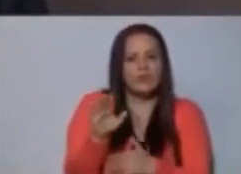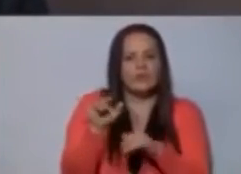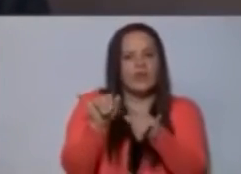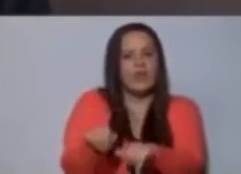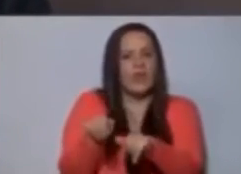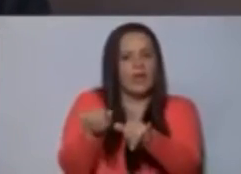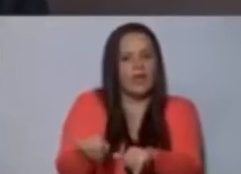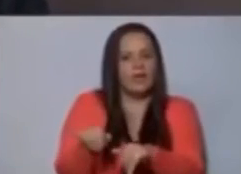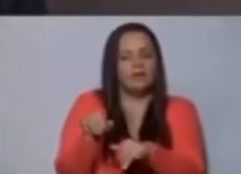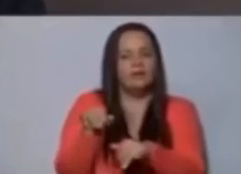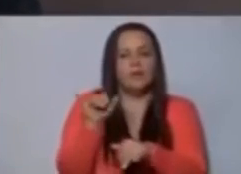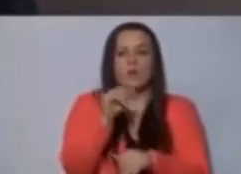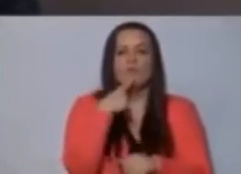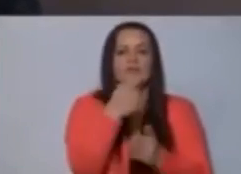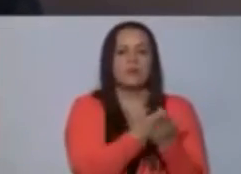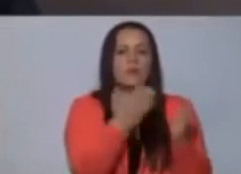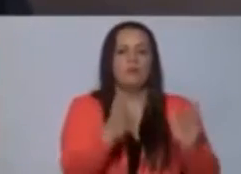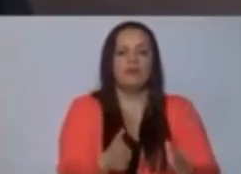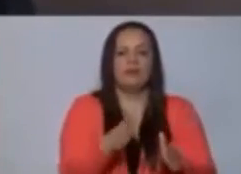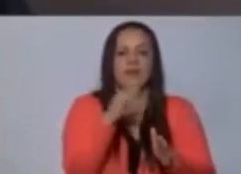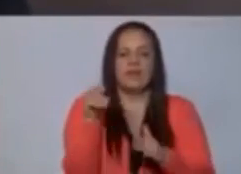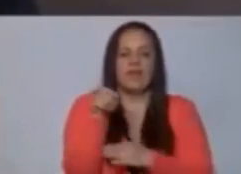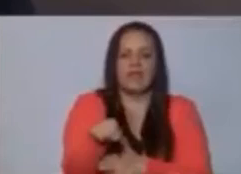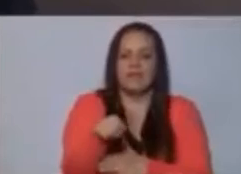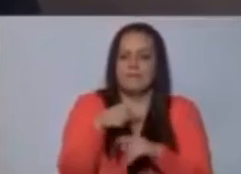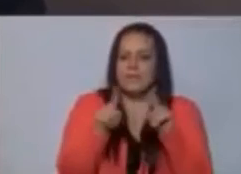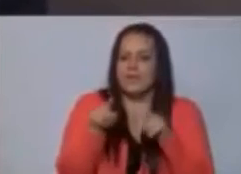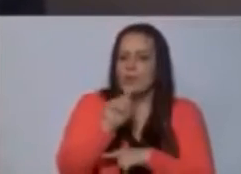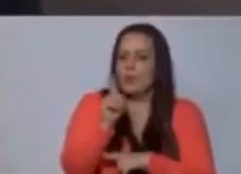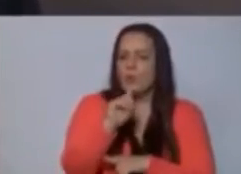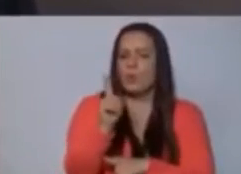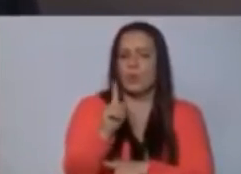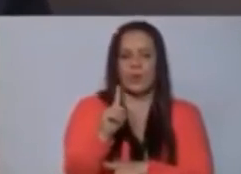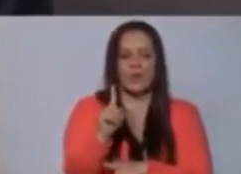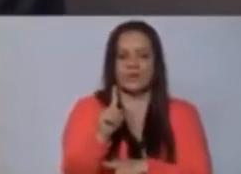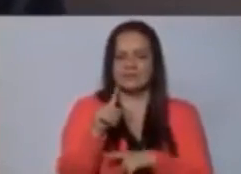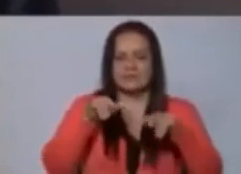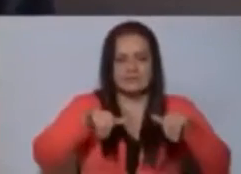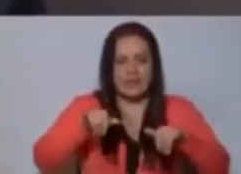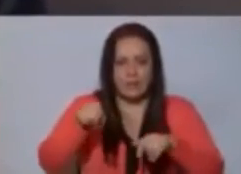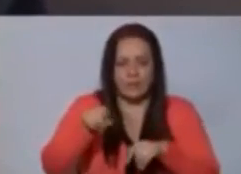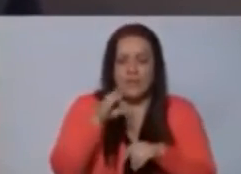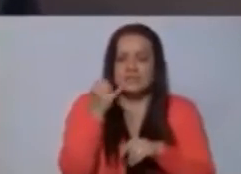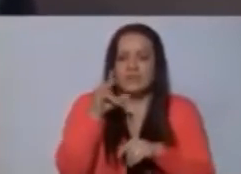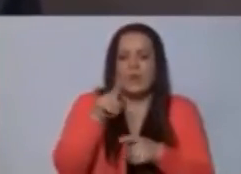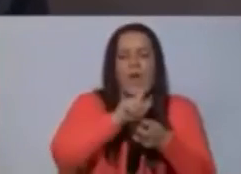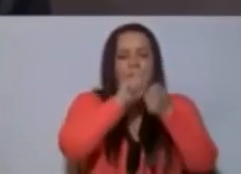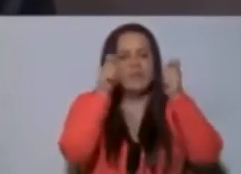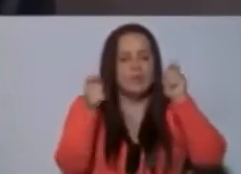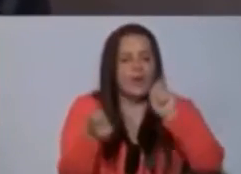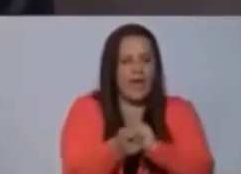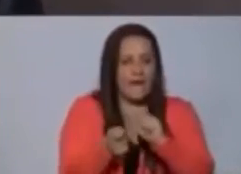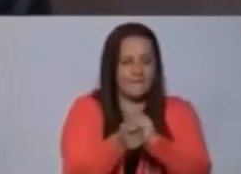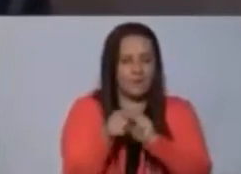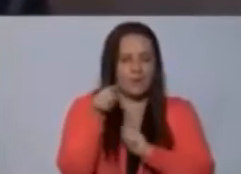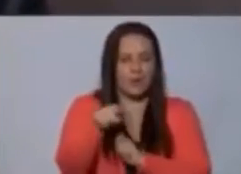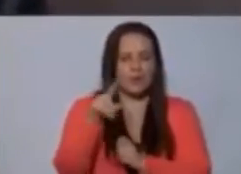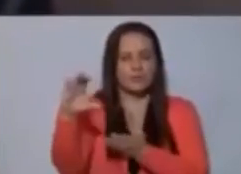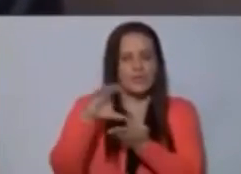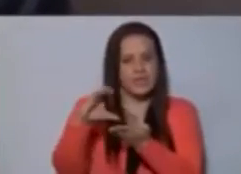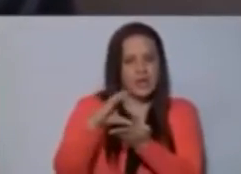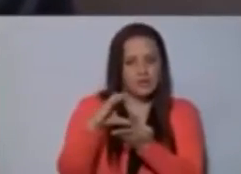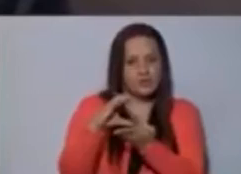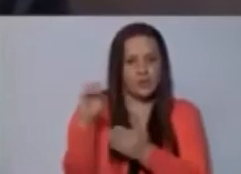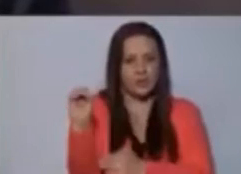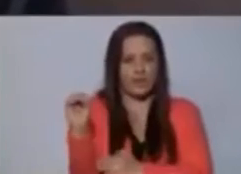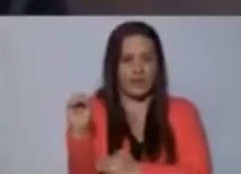mantenido, como dicen los economistas, ceteris paribus, pero aquí no estamos ceteris paribus. Aquí ha habido un cambio en los ingresos ordinarios.